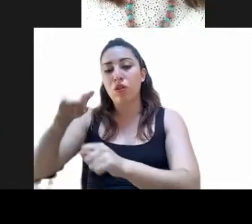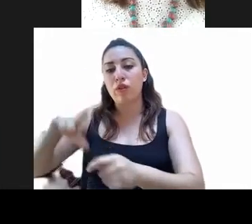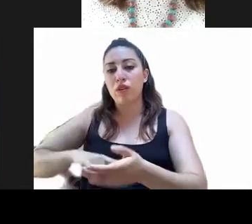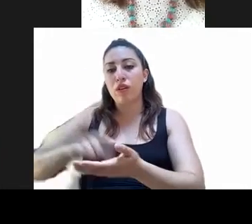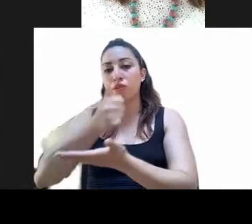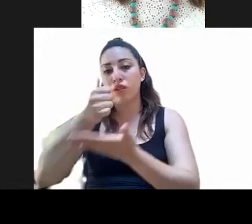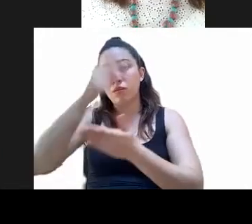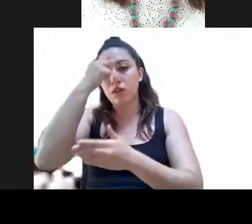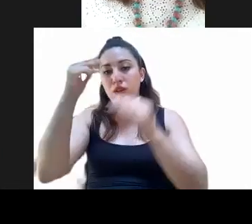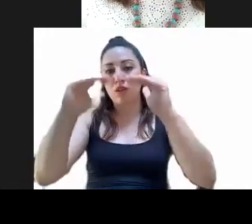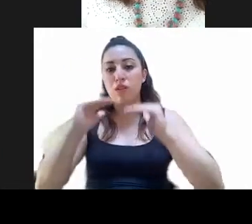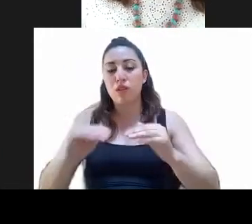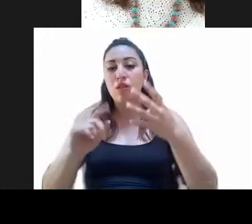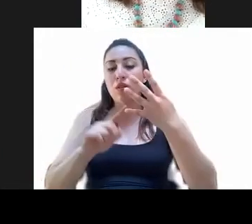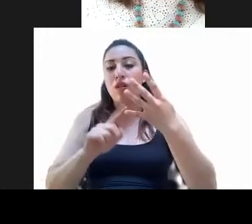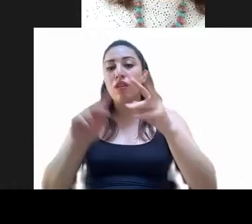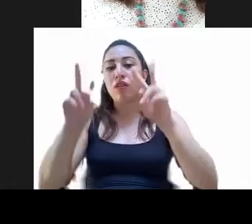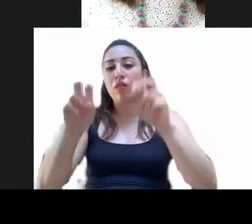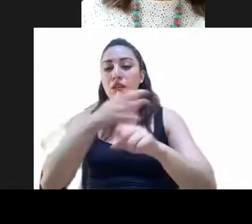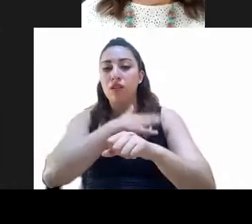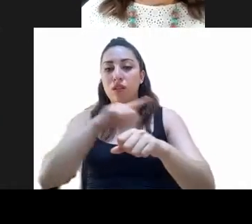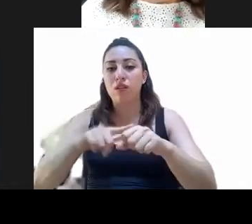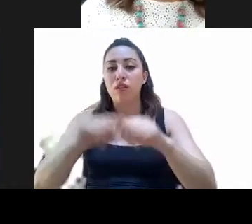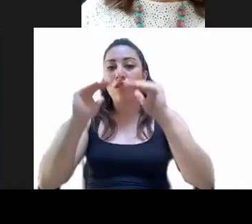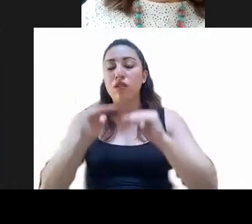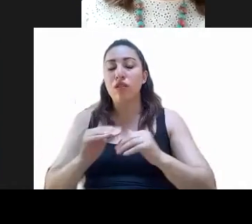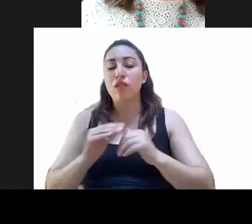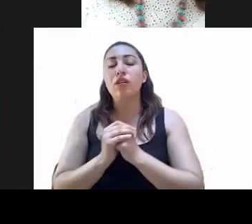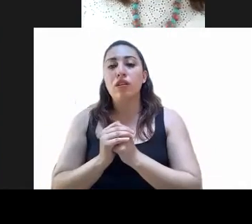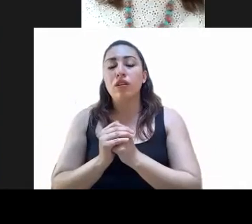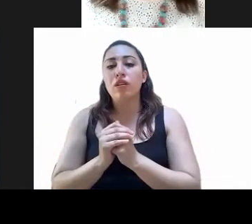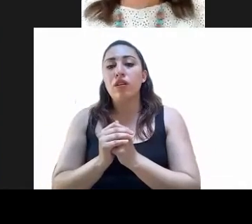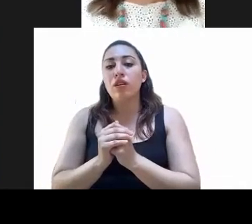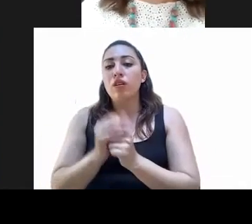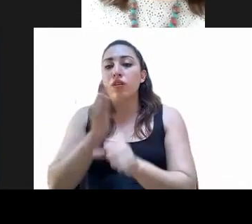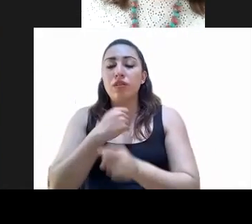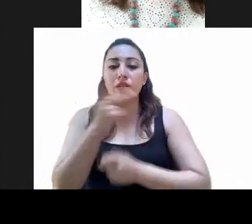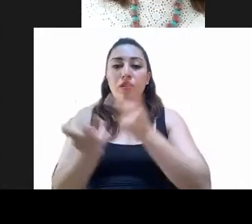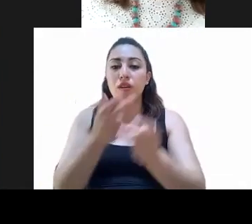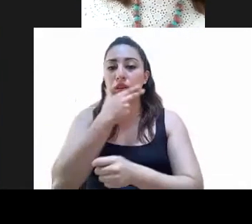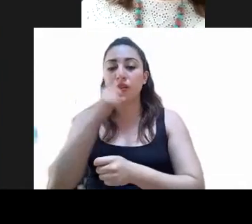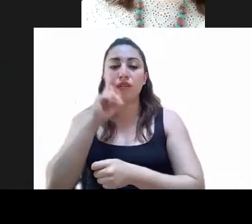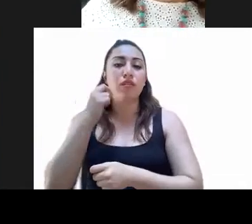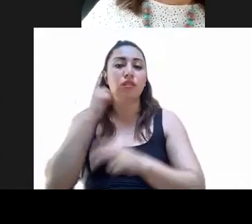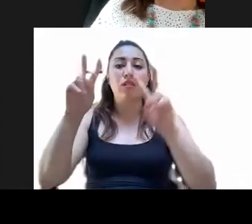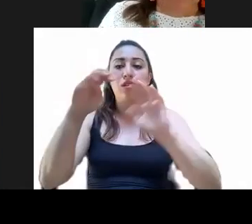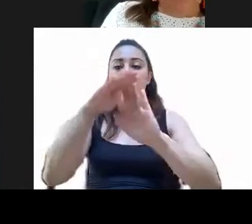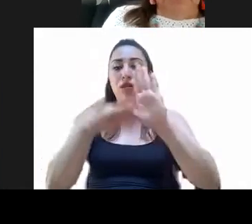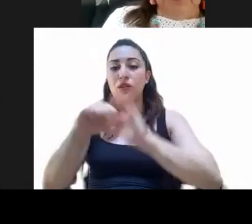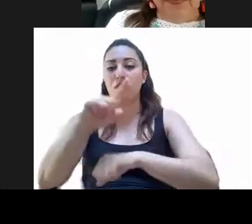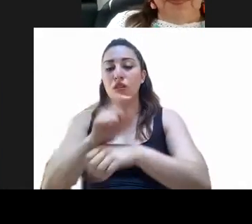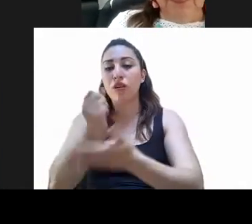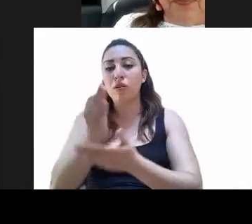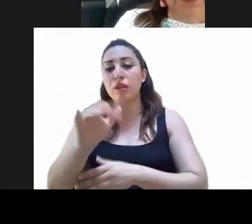generales. Cuatro, clausura de la sesión. En votación nominal sometemos a su consideración la aprobación del orden del día. Miguel Ángel Macedo